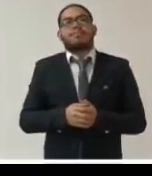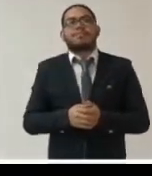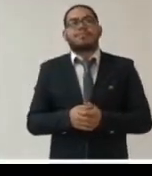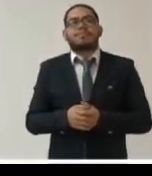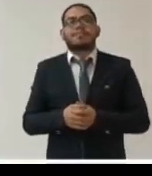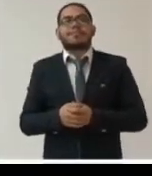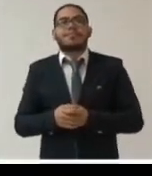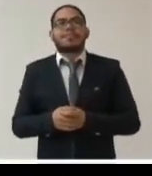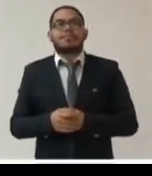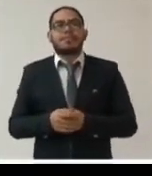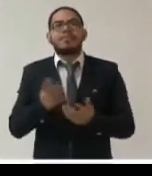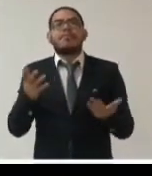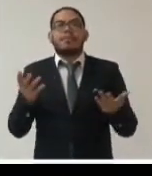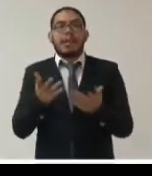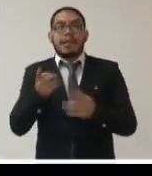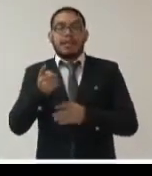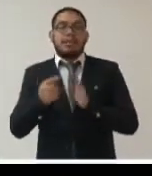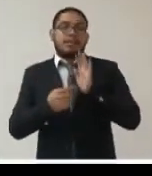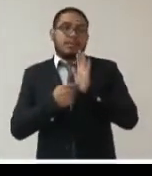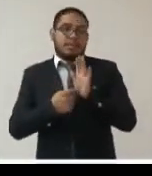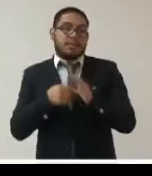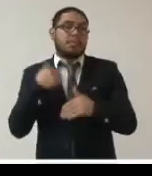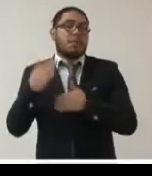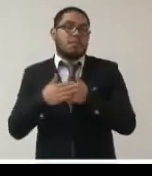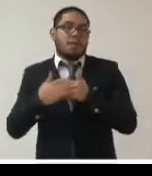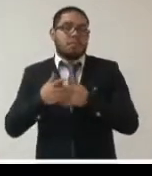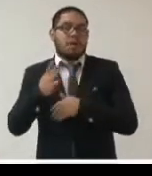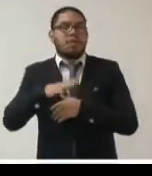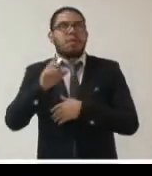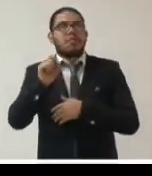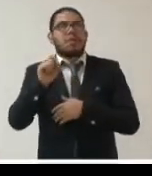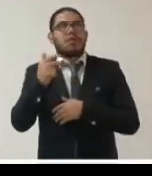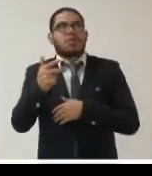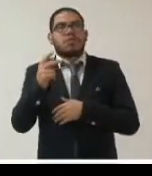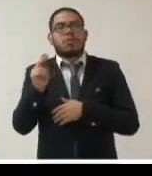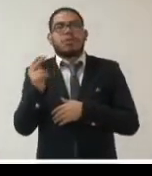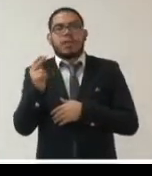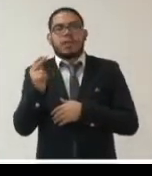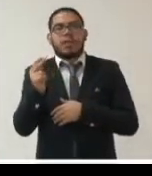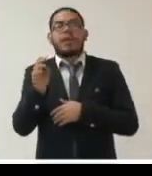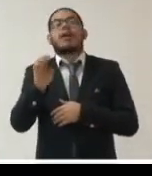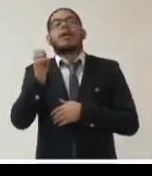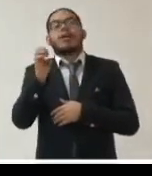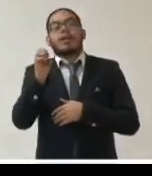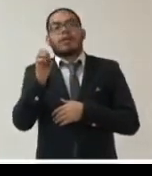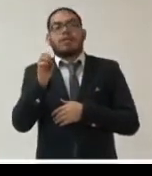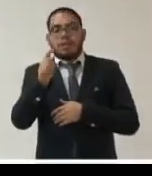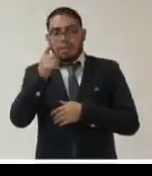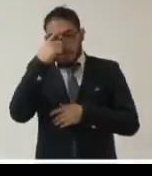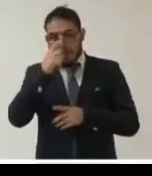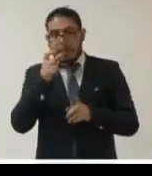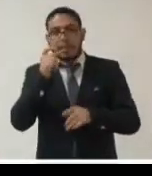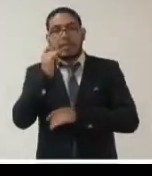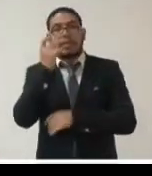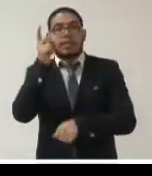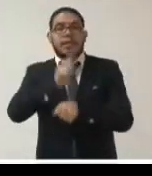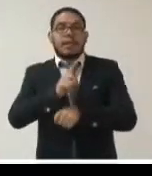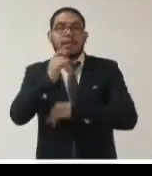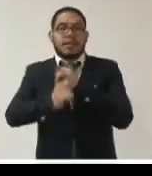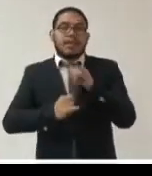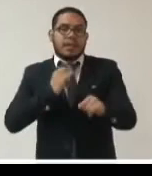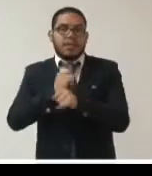que lo vamos a presentar públicamente el 28 de enero el día internacional de protección de datos y estamos promoviendo